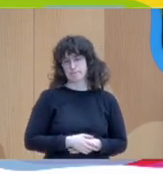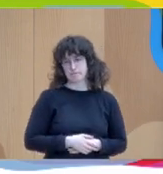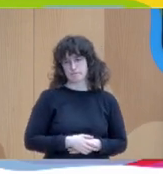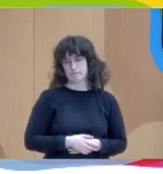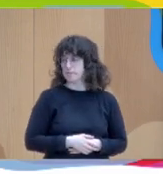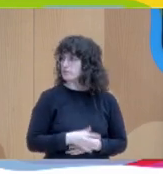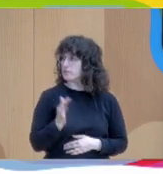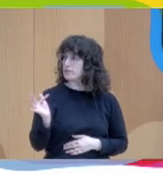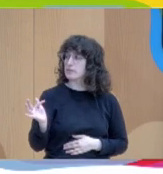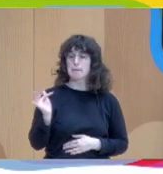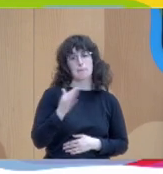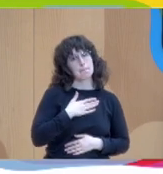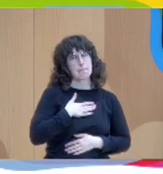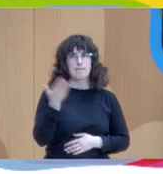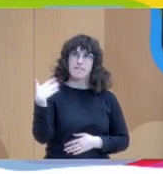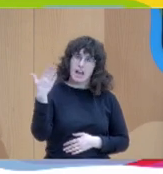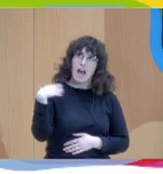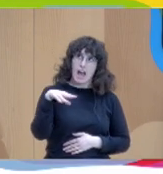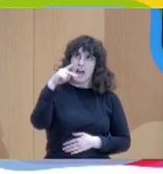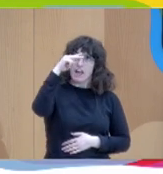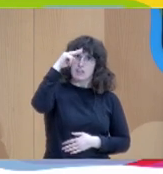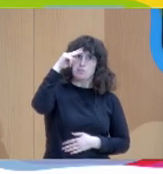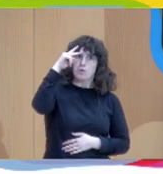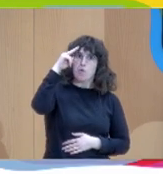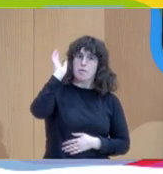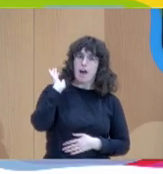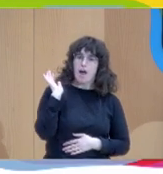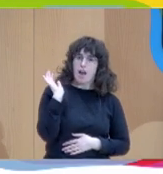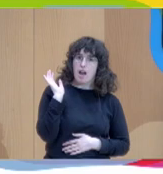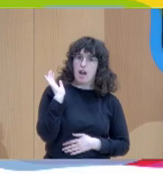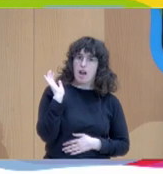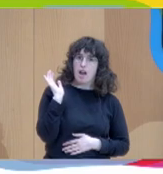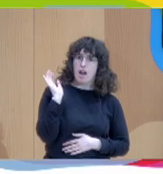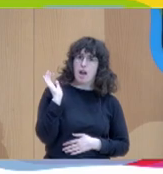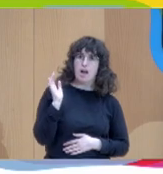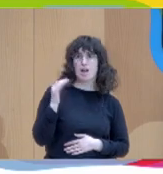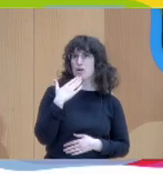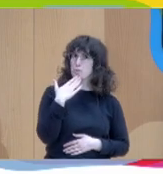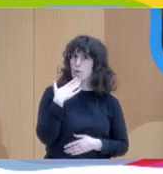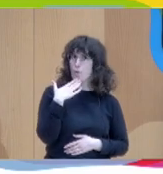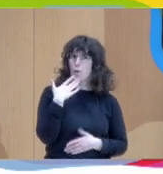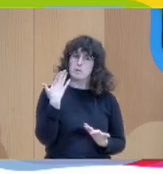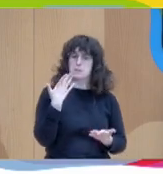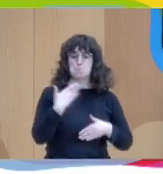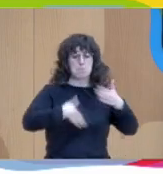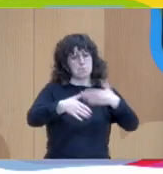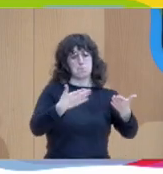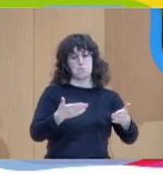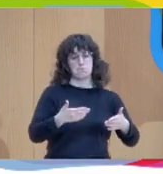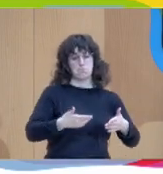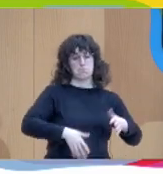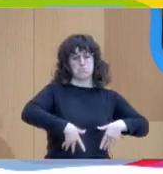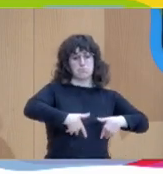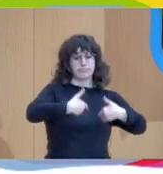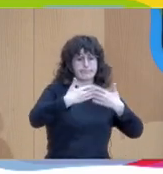a mí me preocupaba quedarme fuera de esto seguía en marcha indudablemente pero me preocupaba mucho quedarme fuera